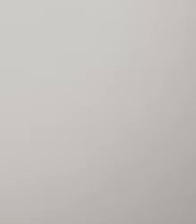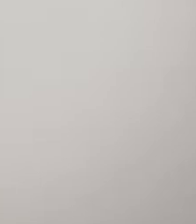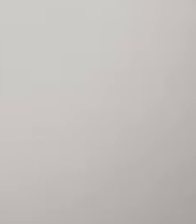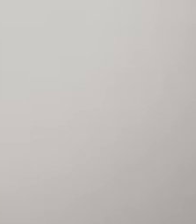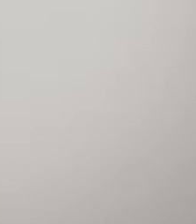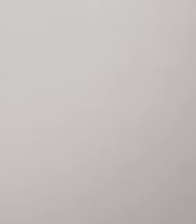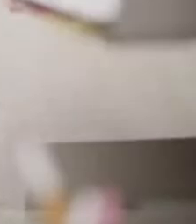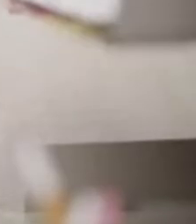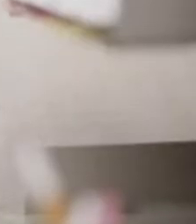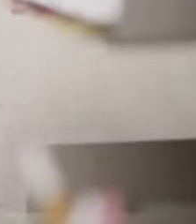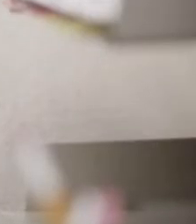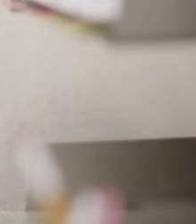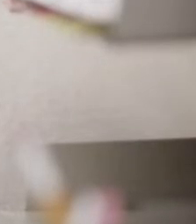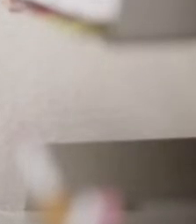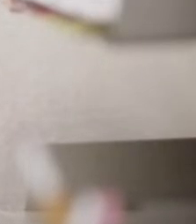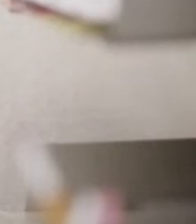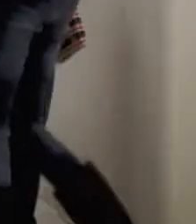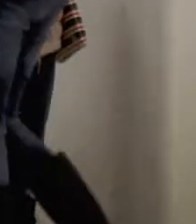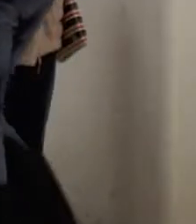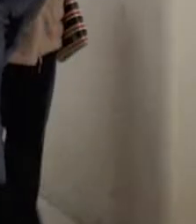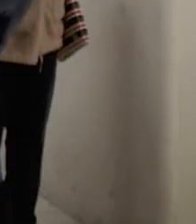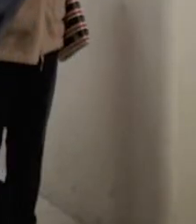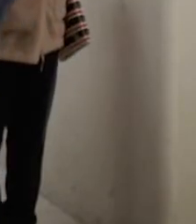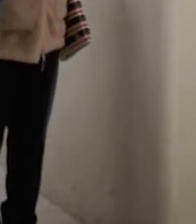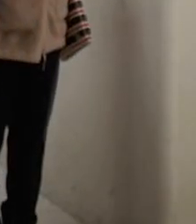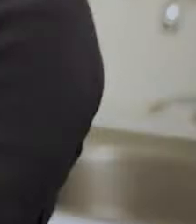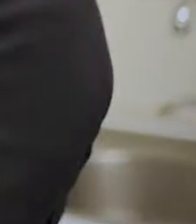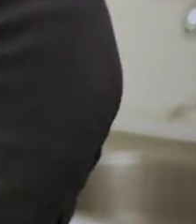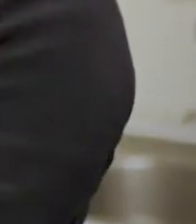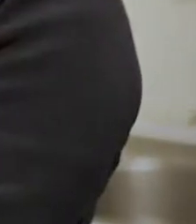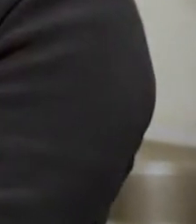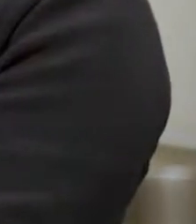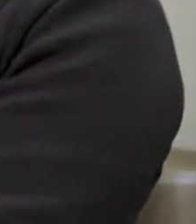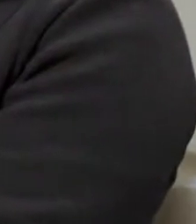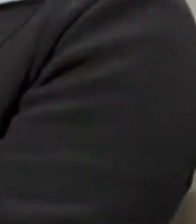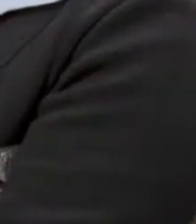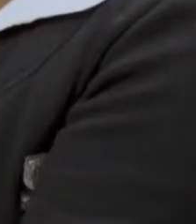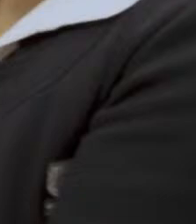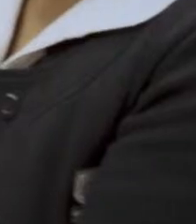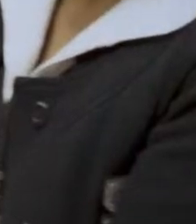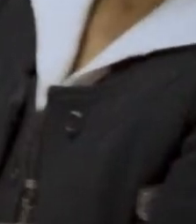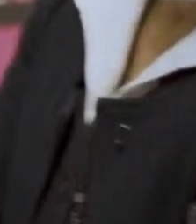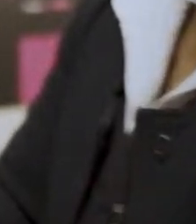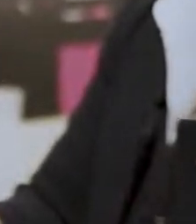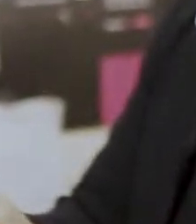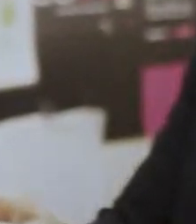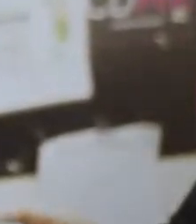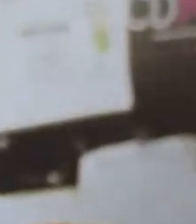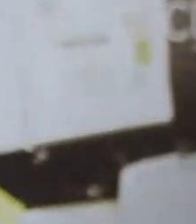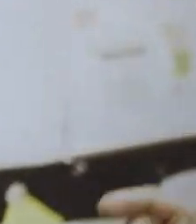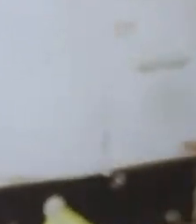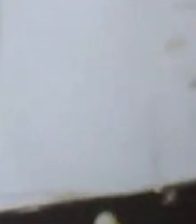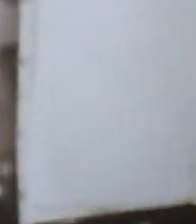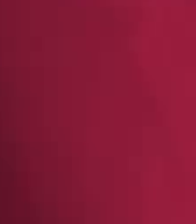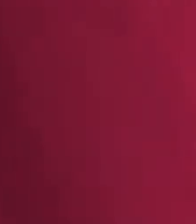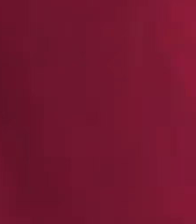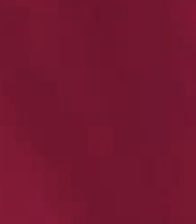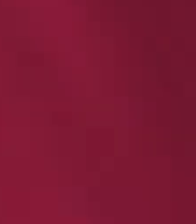enfermedades crónicas mayores de 60 y embarazadas Por tu bienestar y el de tu familia vacúnense